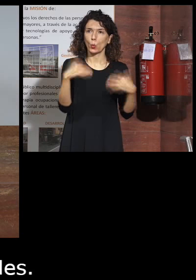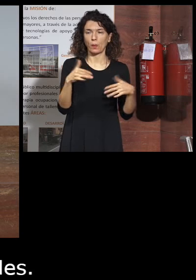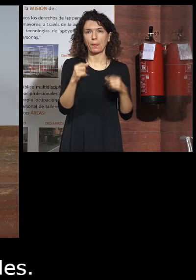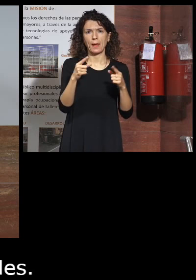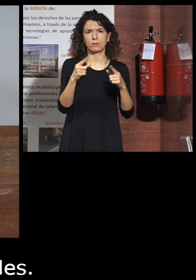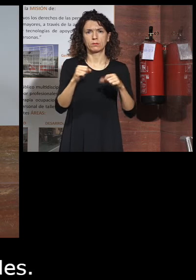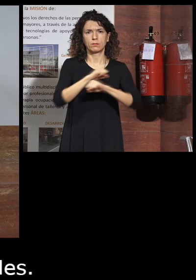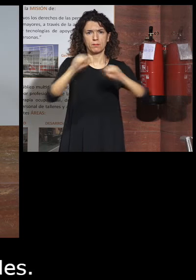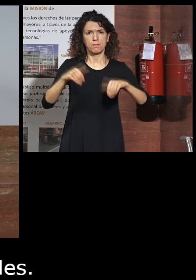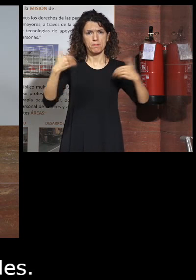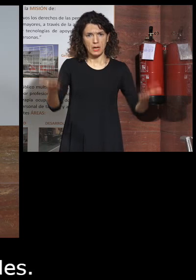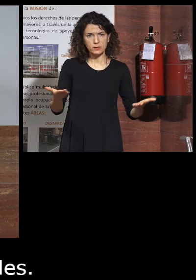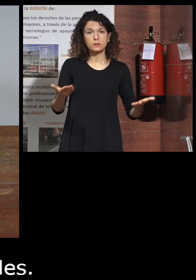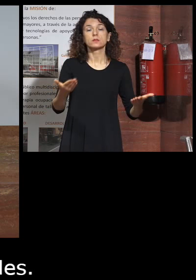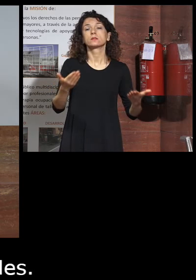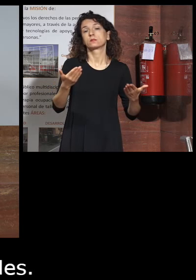el compromiso